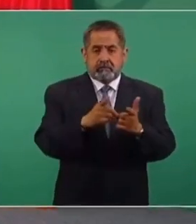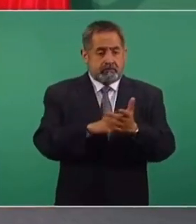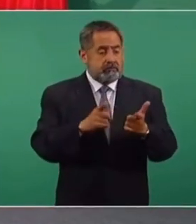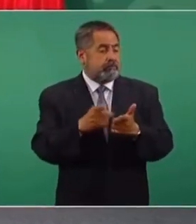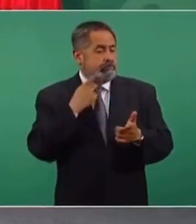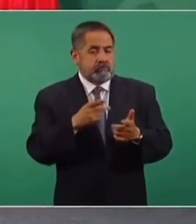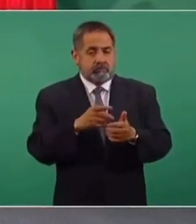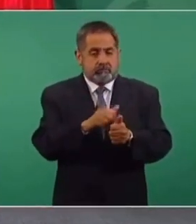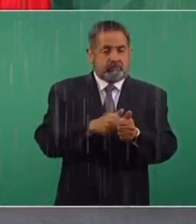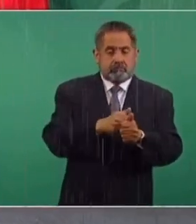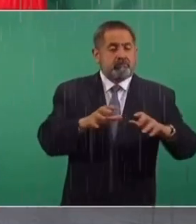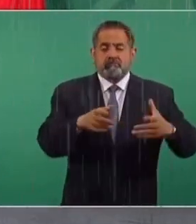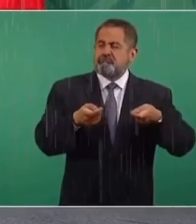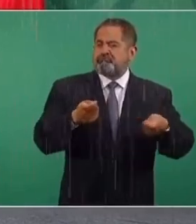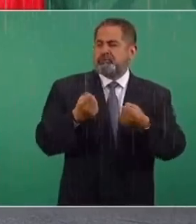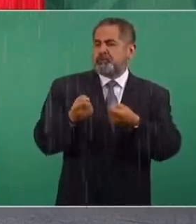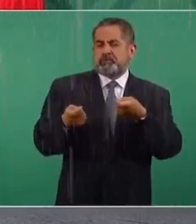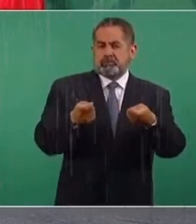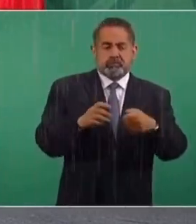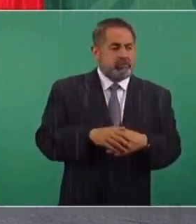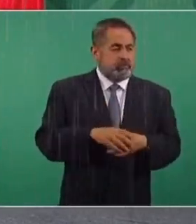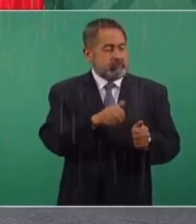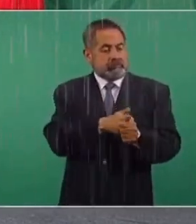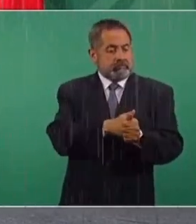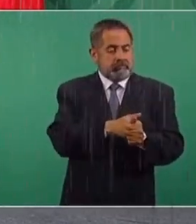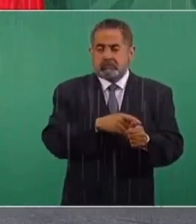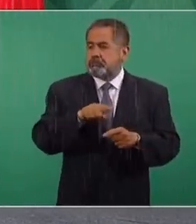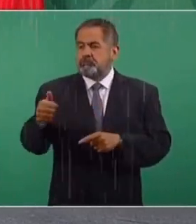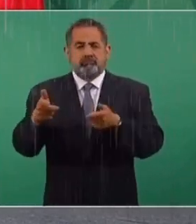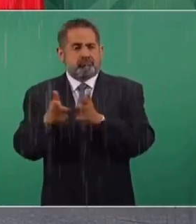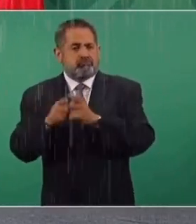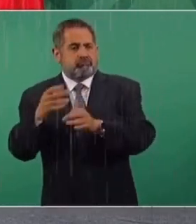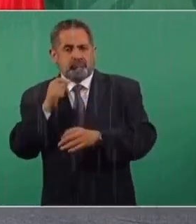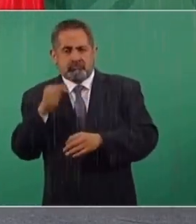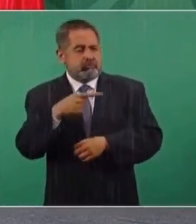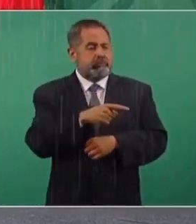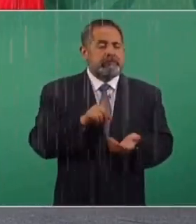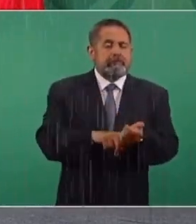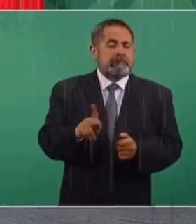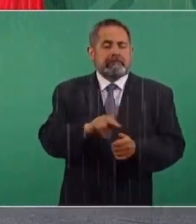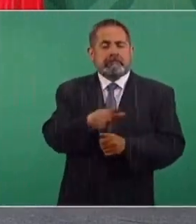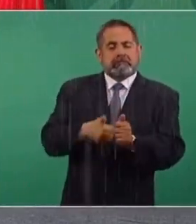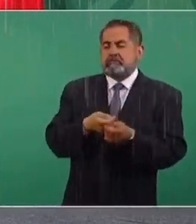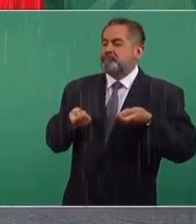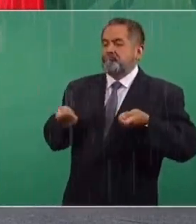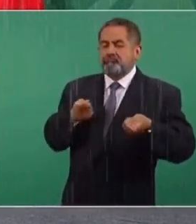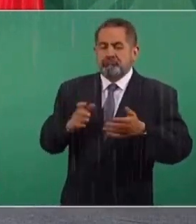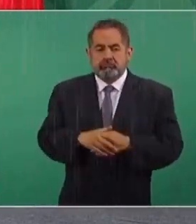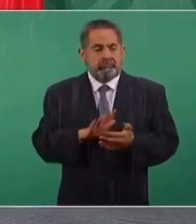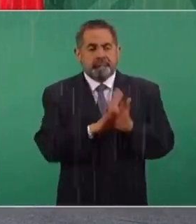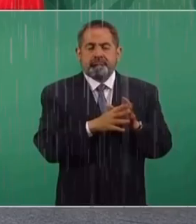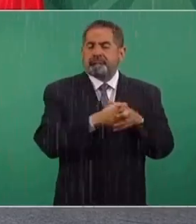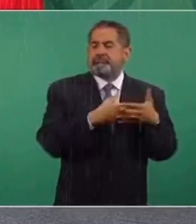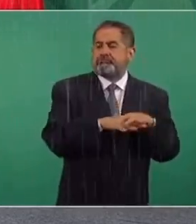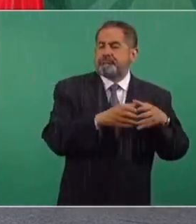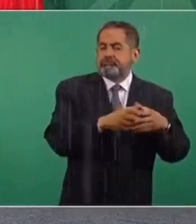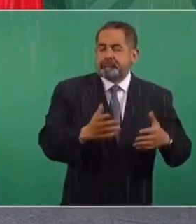en los hechos que un partido político? Nada más que están ensarapados.